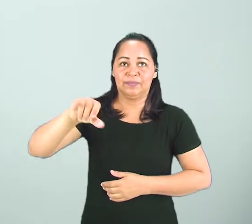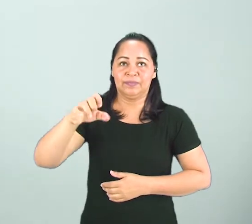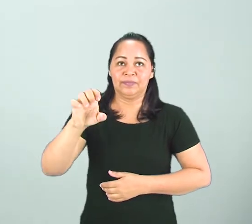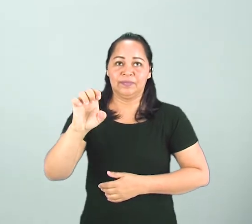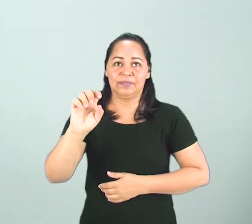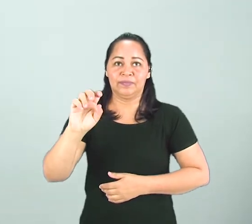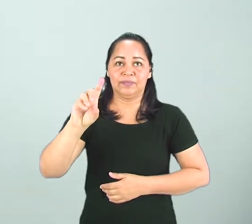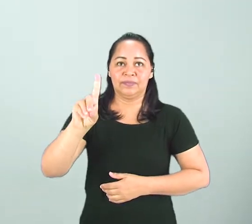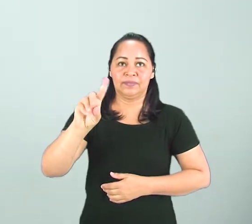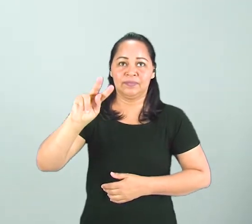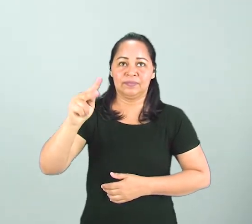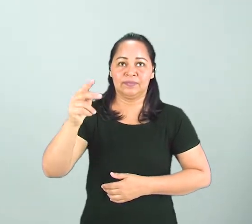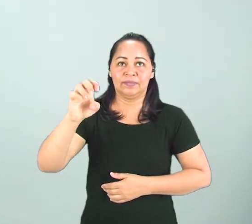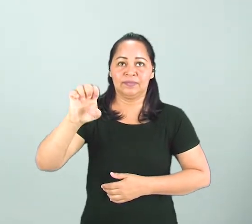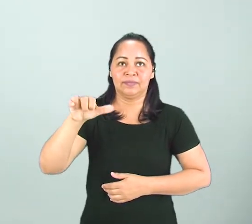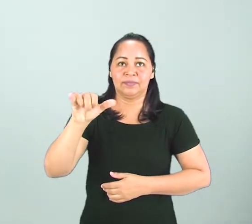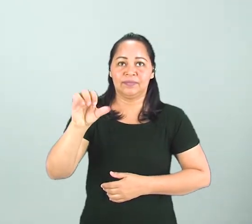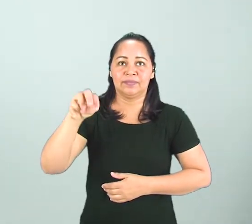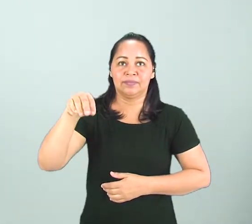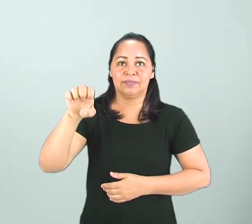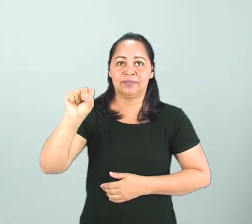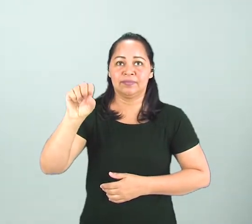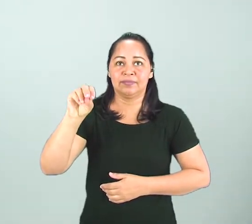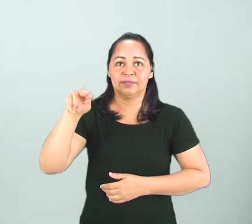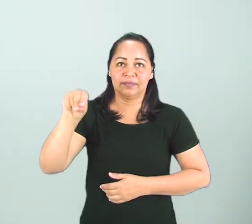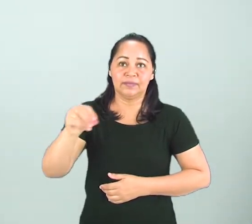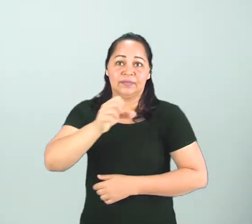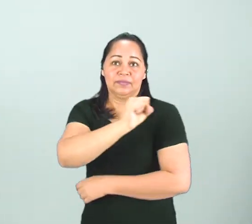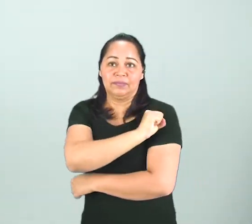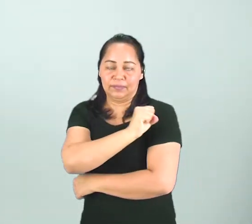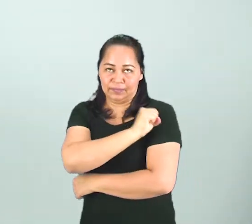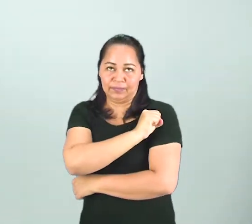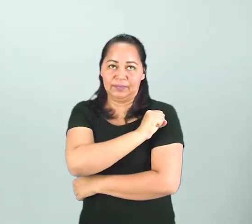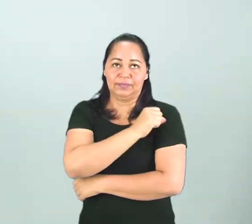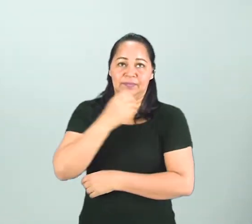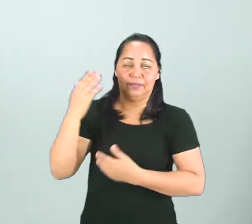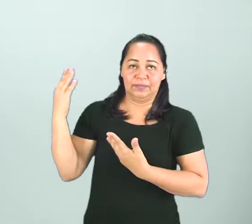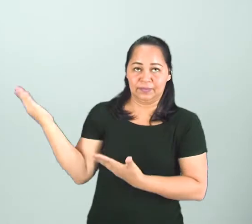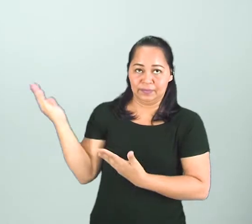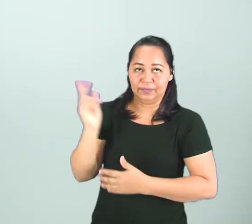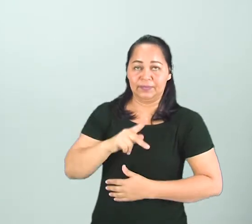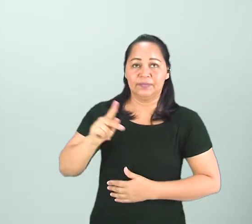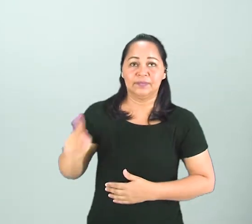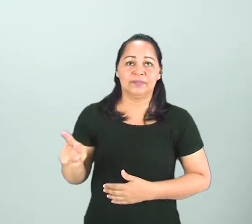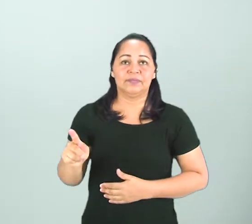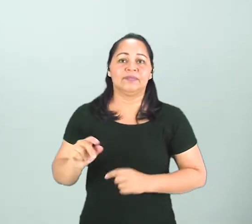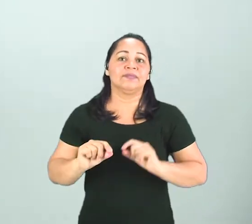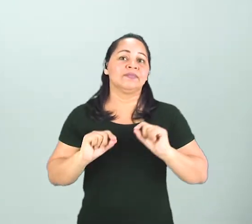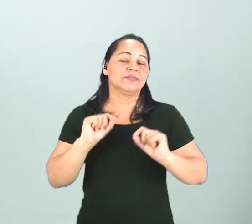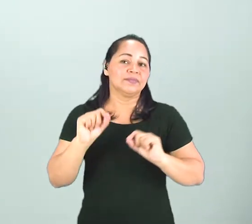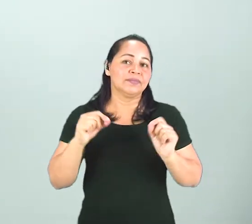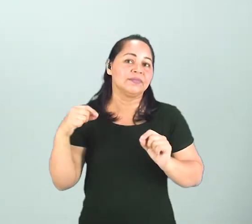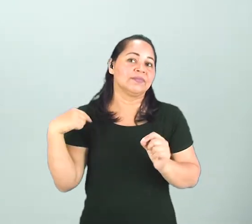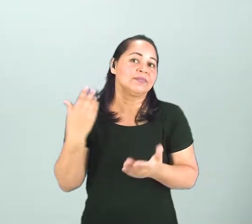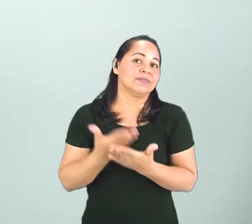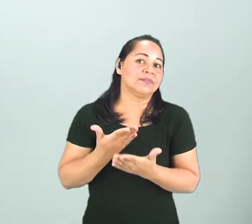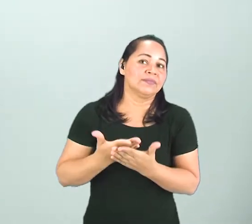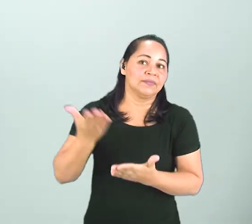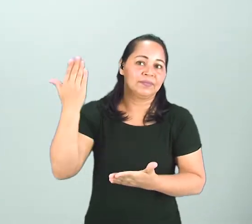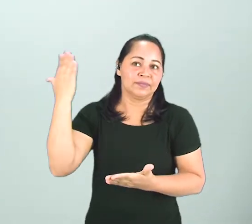su profesor de lengua española para el octavo año. Niños, en las clases pasadas nosotros estábamos